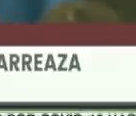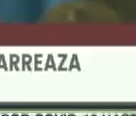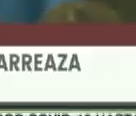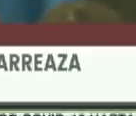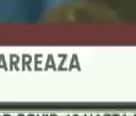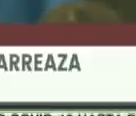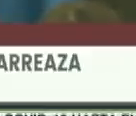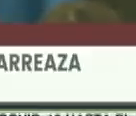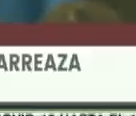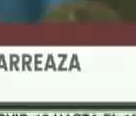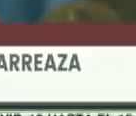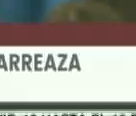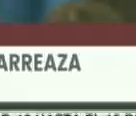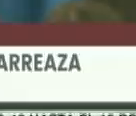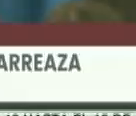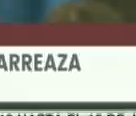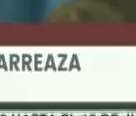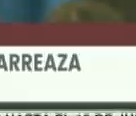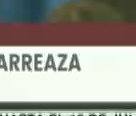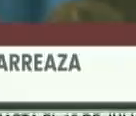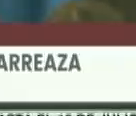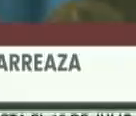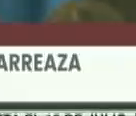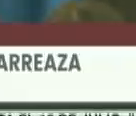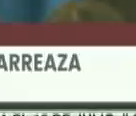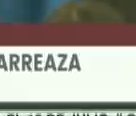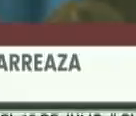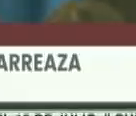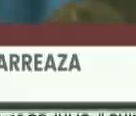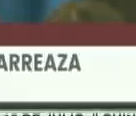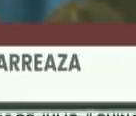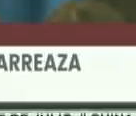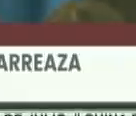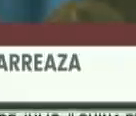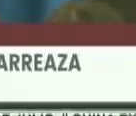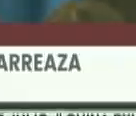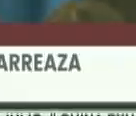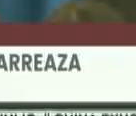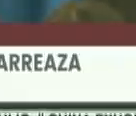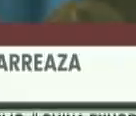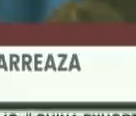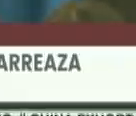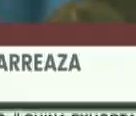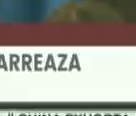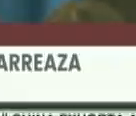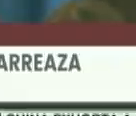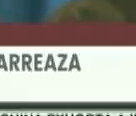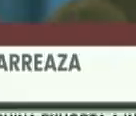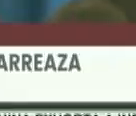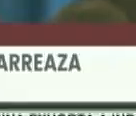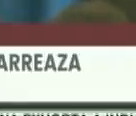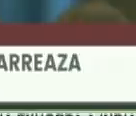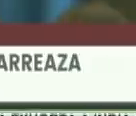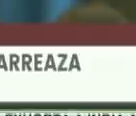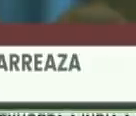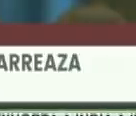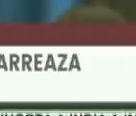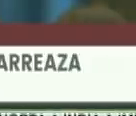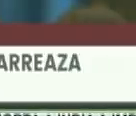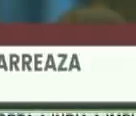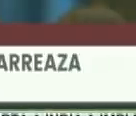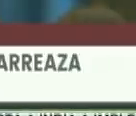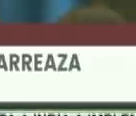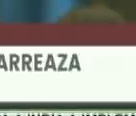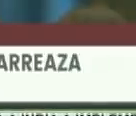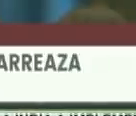leído, como va explicando el presidente Putin la verdad histórica. Y lo que conllevó a la segunda guerra